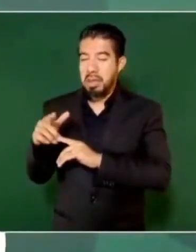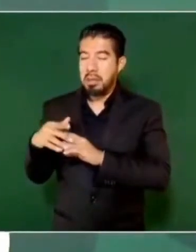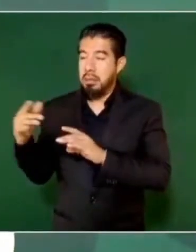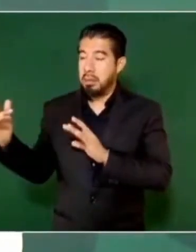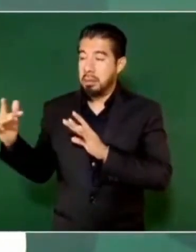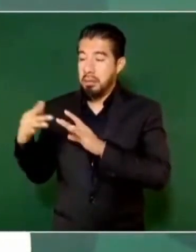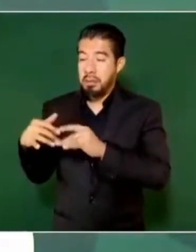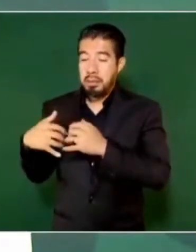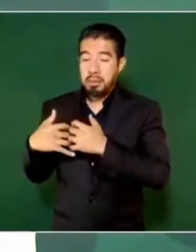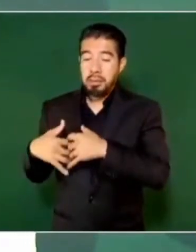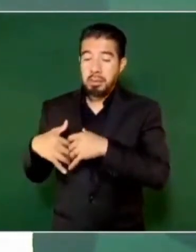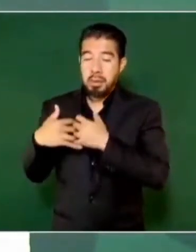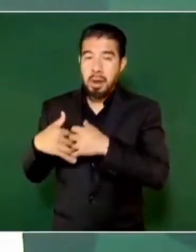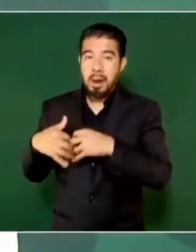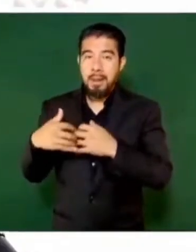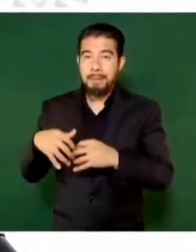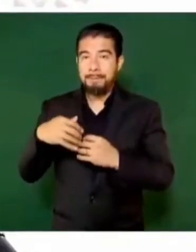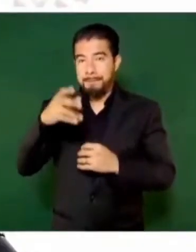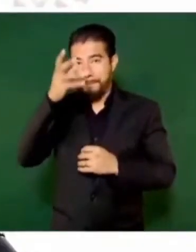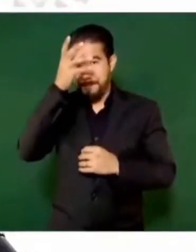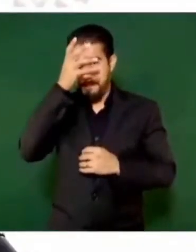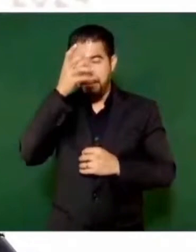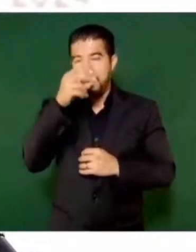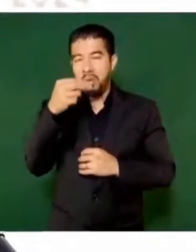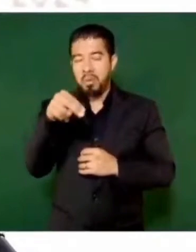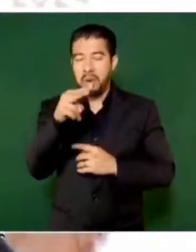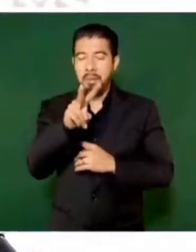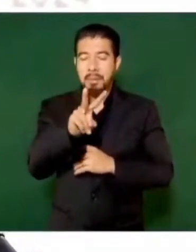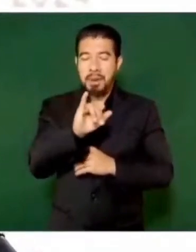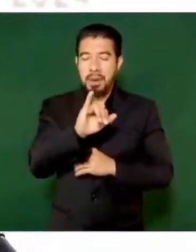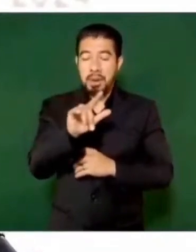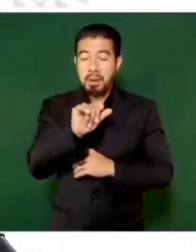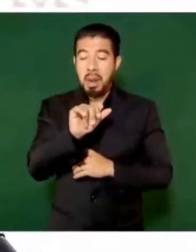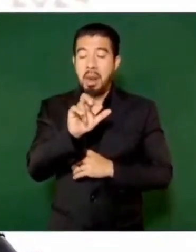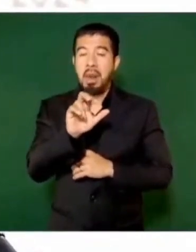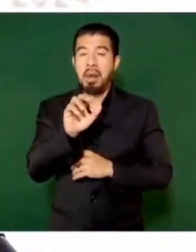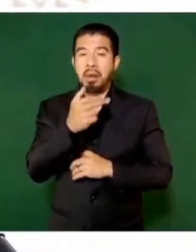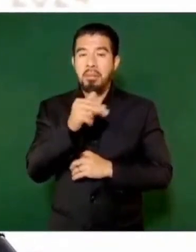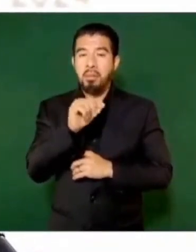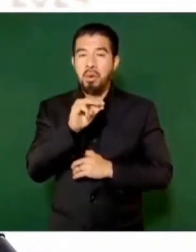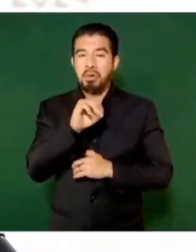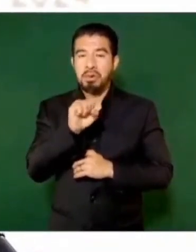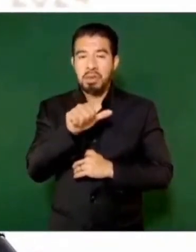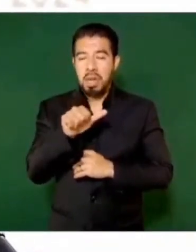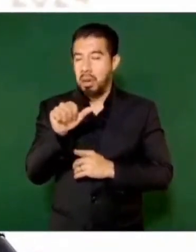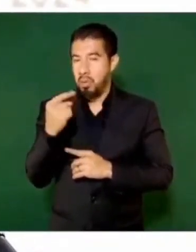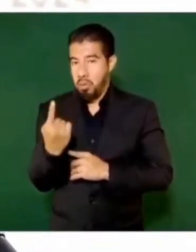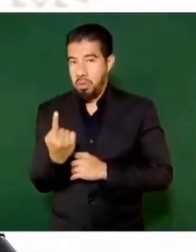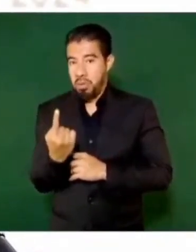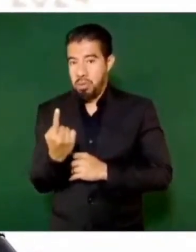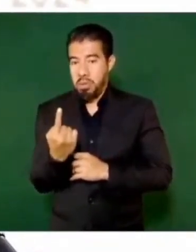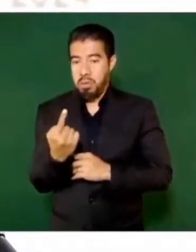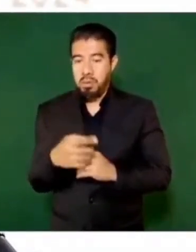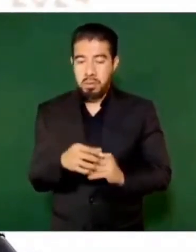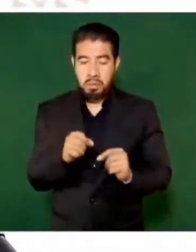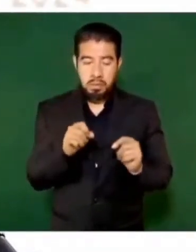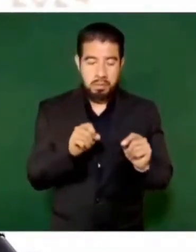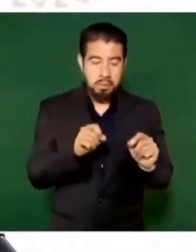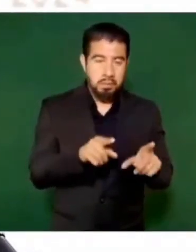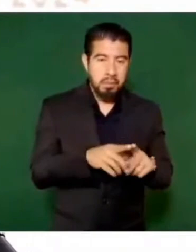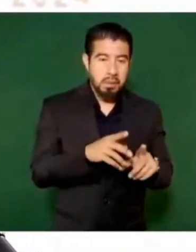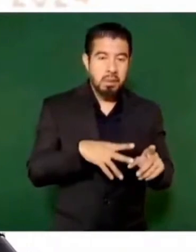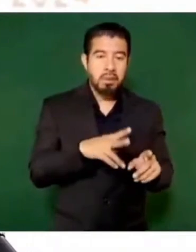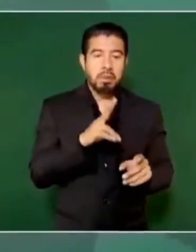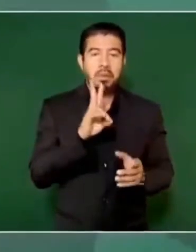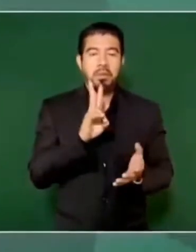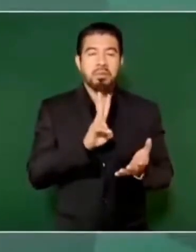conoce como Villahermosa 1, que tiene dos mil litros, aporta dos mil litros por segundo y